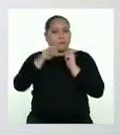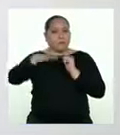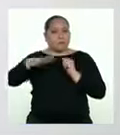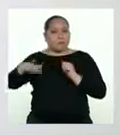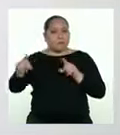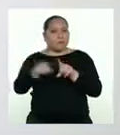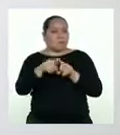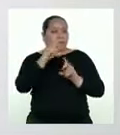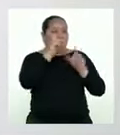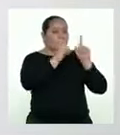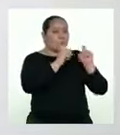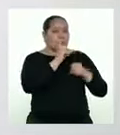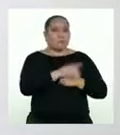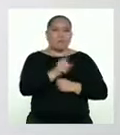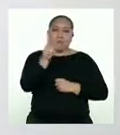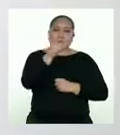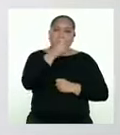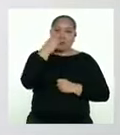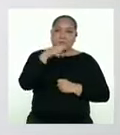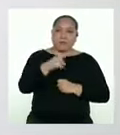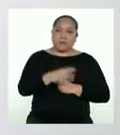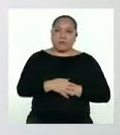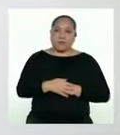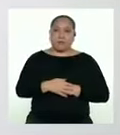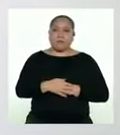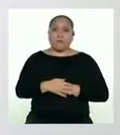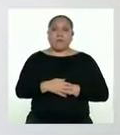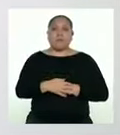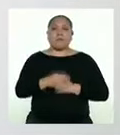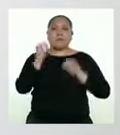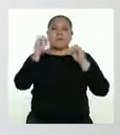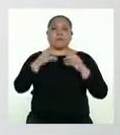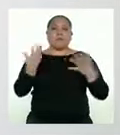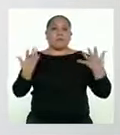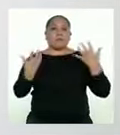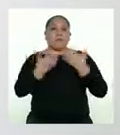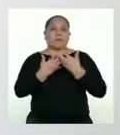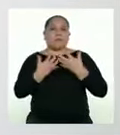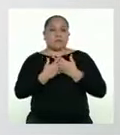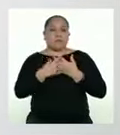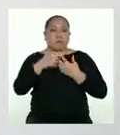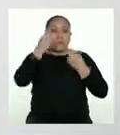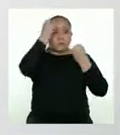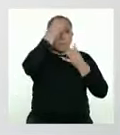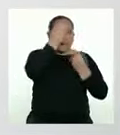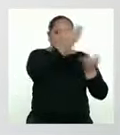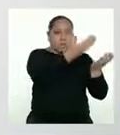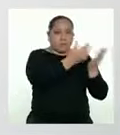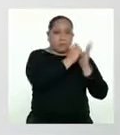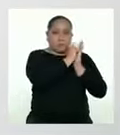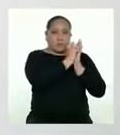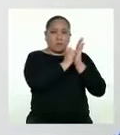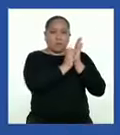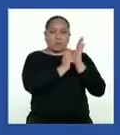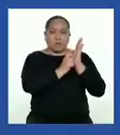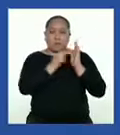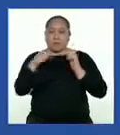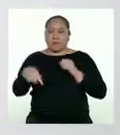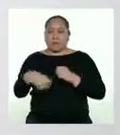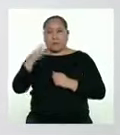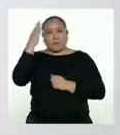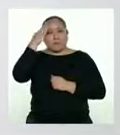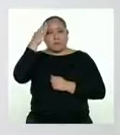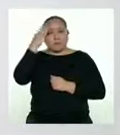¿Notaron lo que acaban de hacer? Establecieron una relación entre la información del texto y saberes previos.